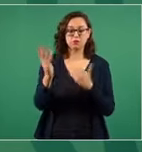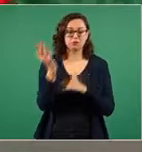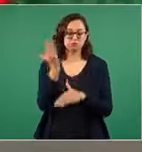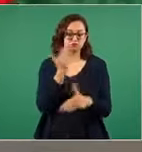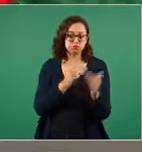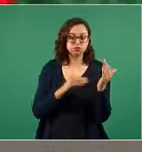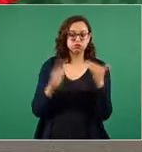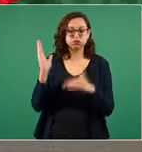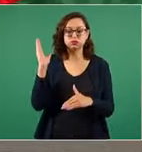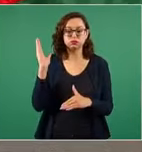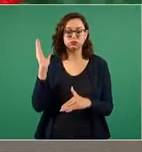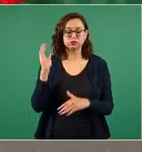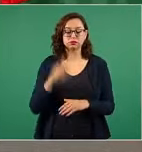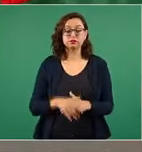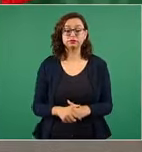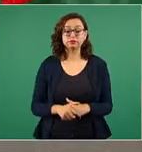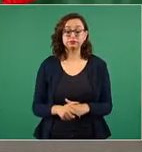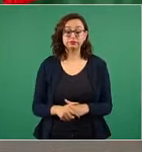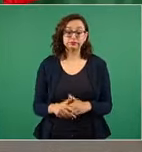entonces